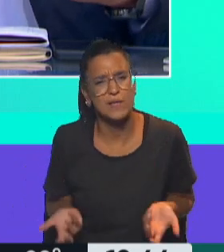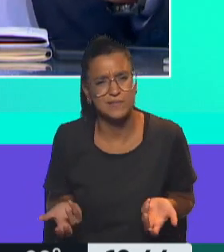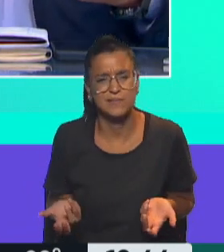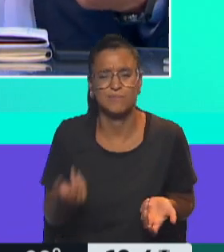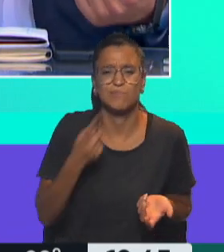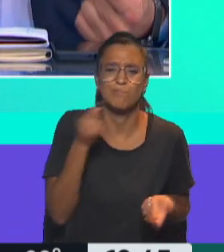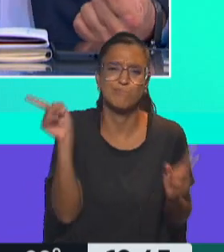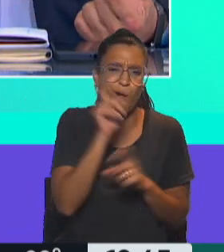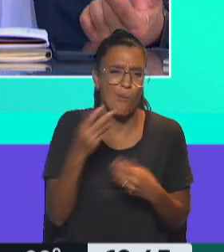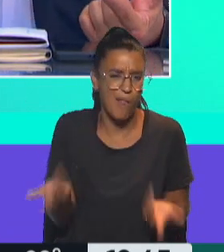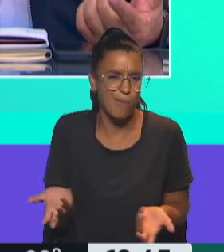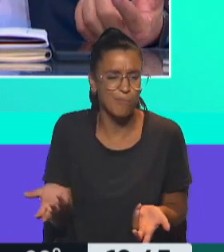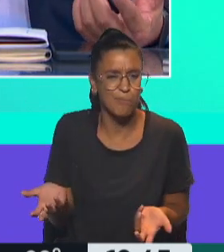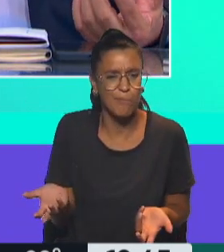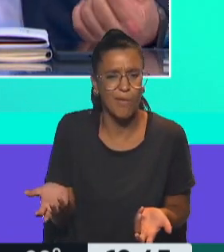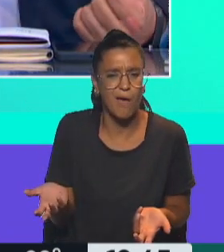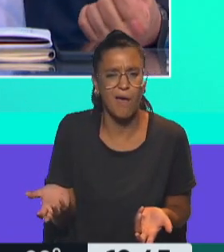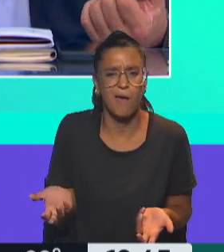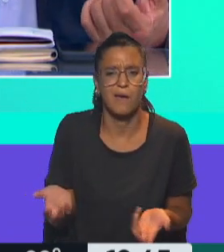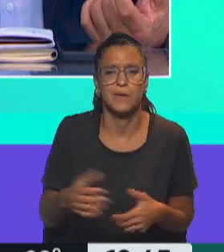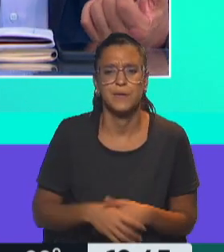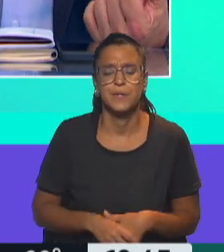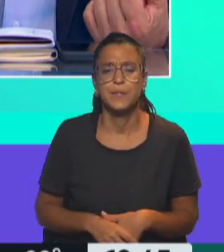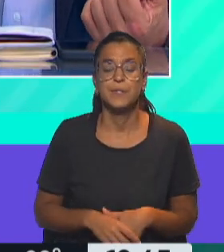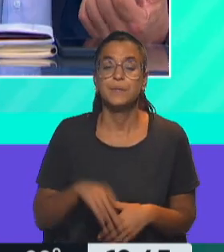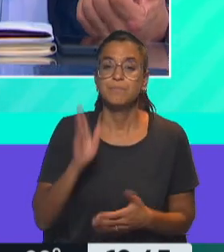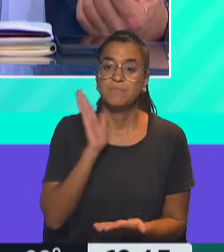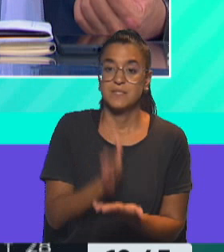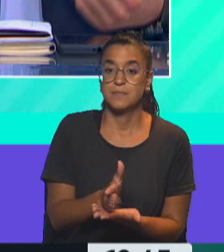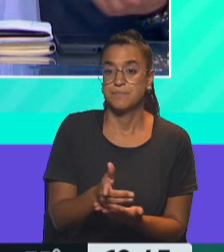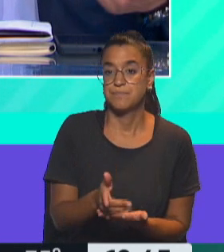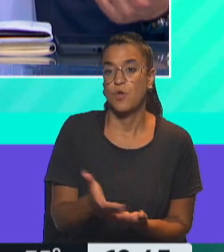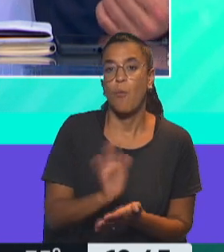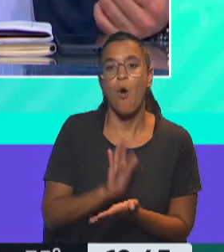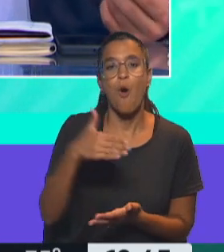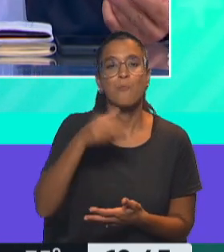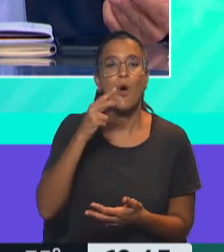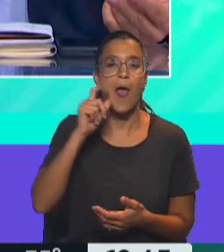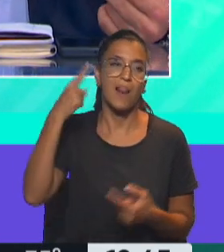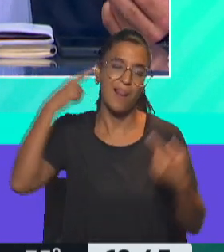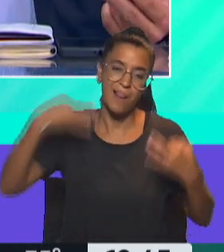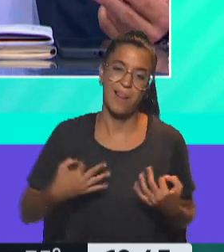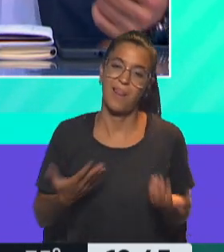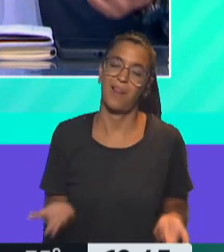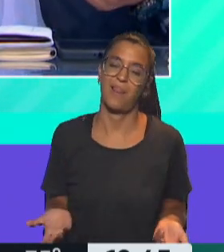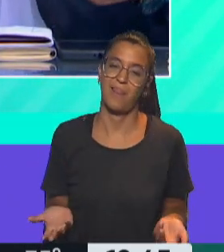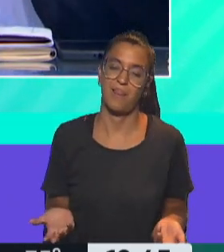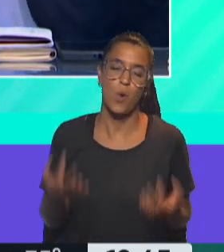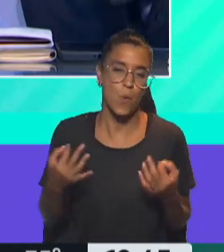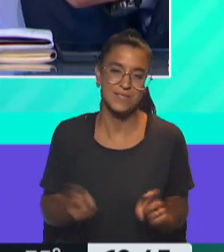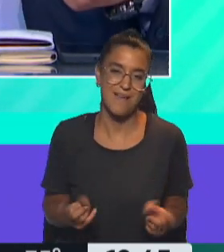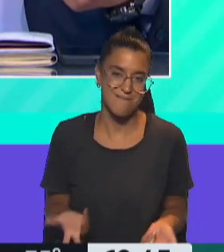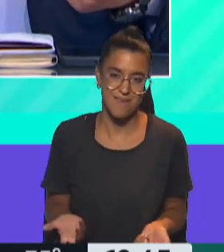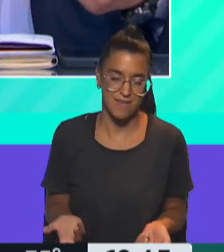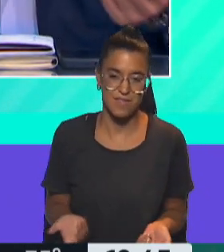es el problema. Habría una sanción hasta si se quiere moral a propósito de esto que habría, pero ¿qué